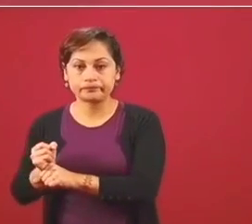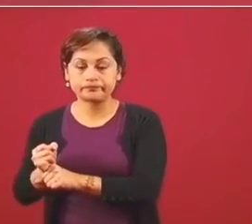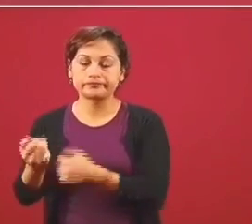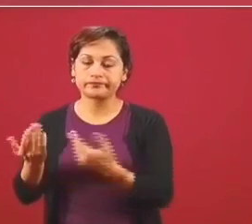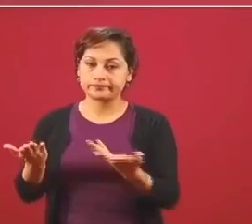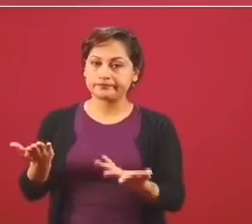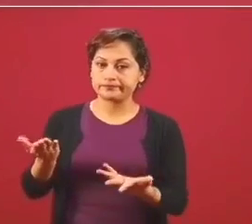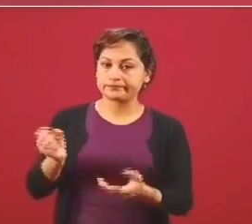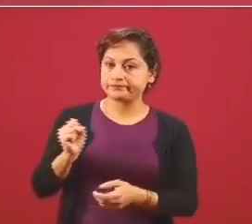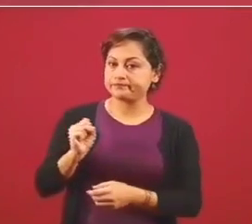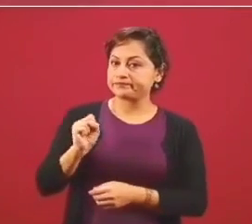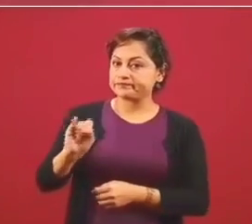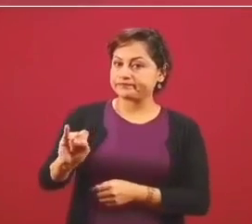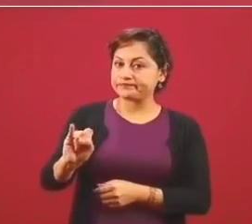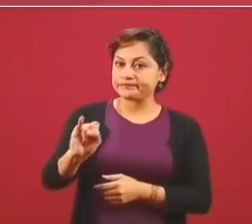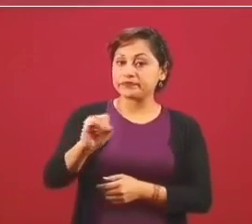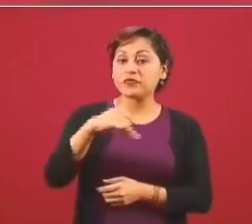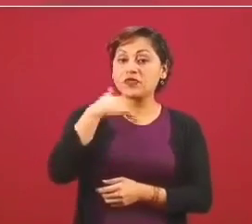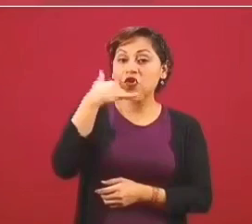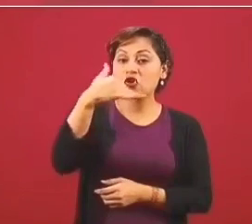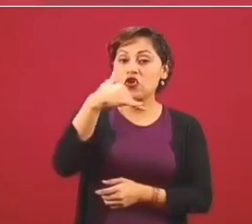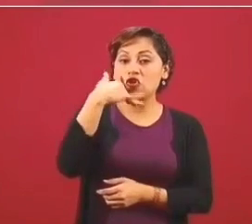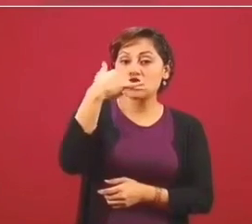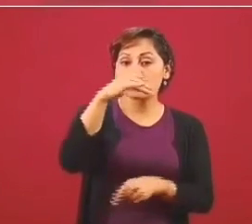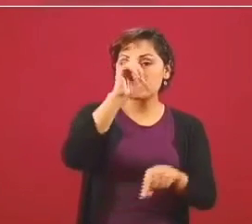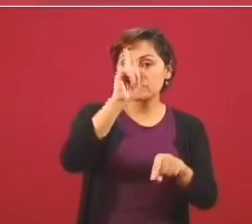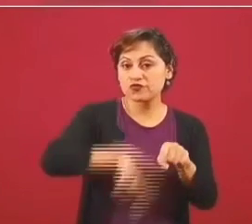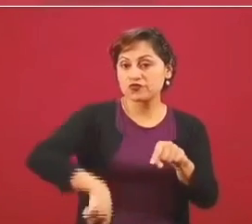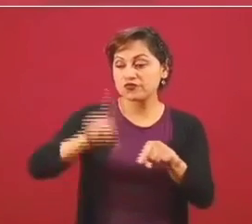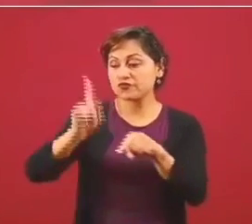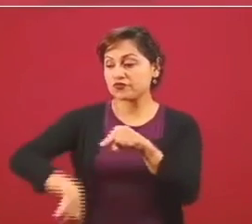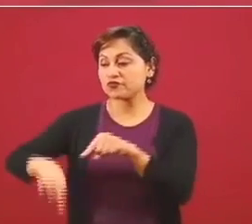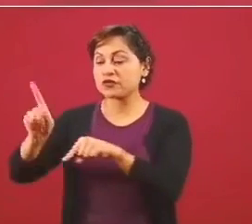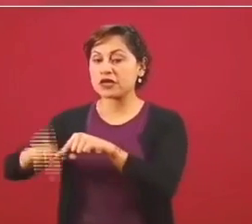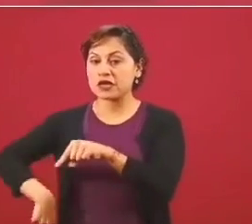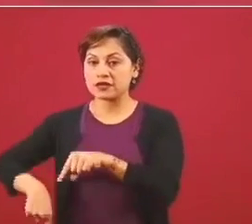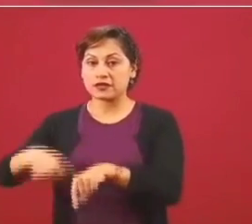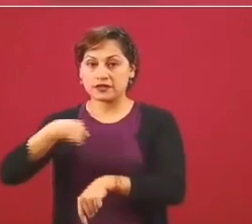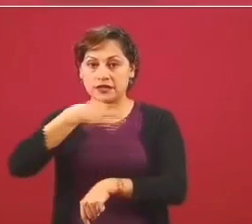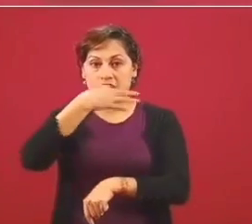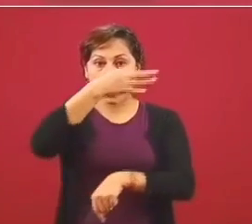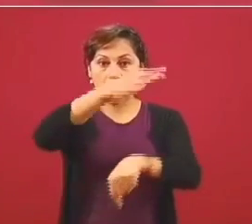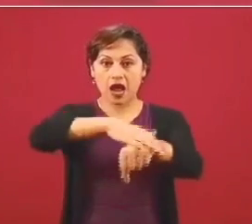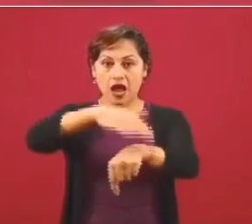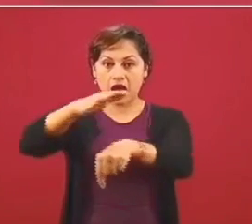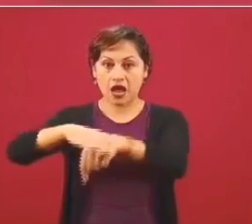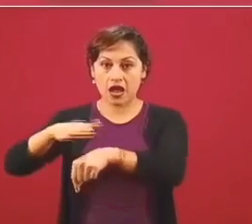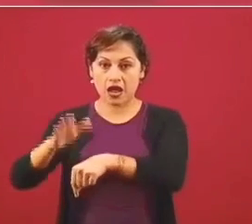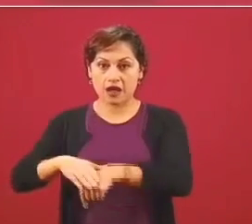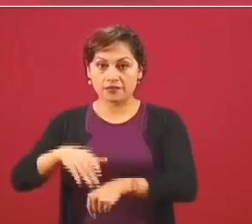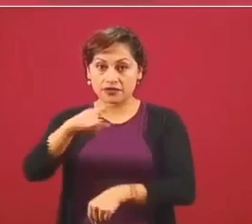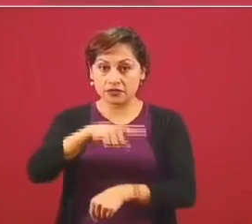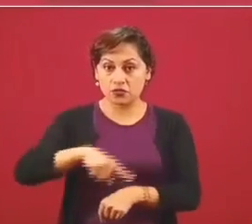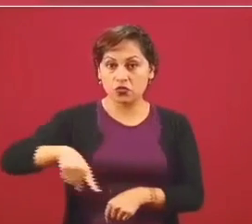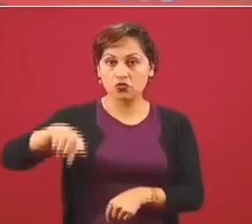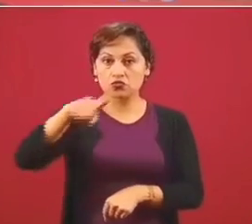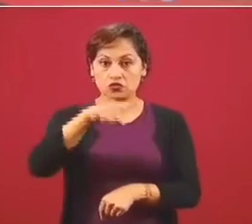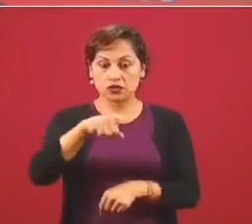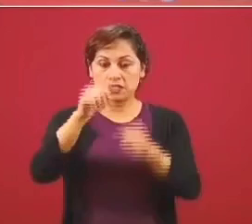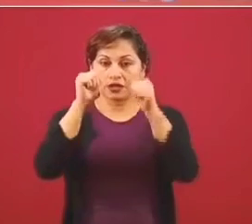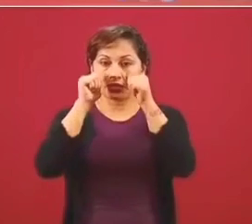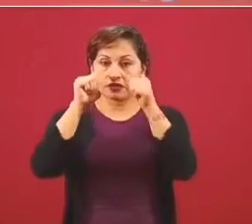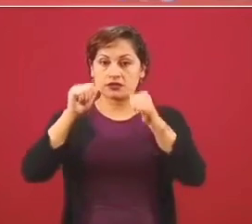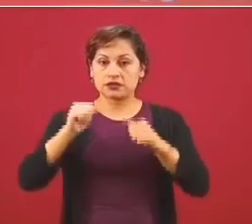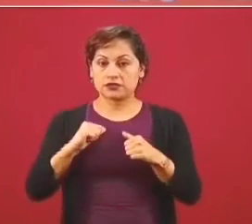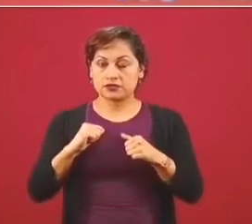que no hay impunidad y que no nos cansamos, que recuerden que